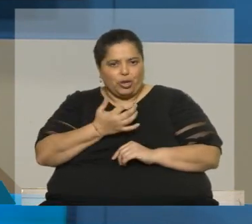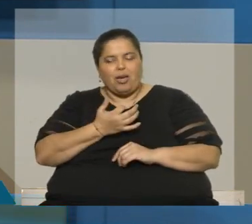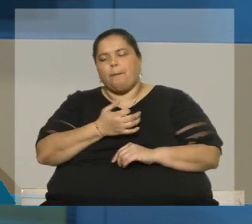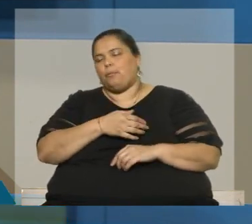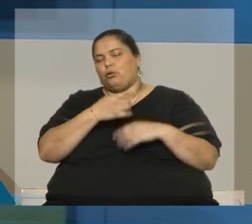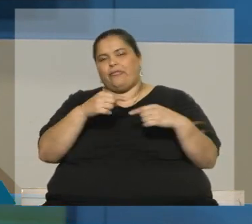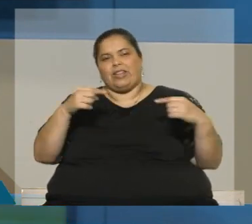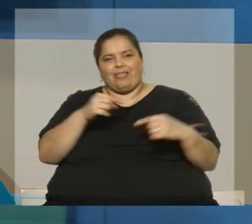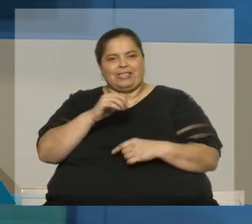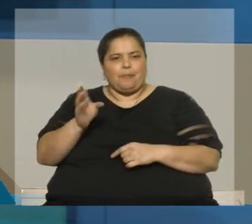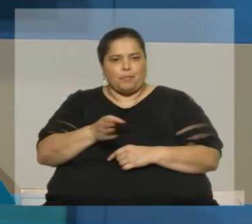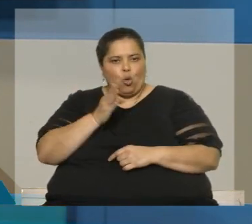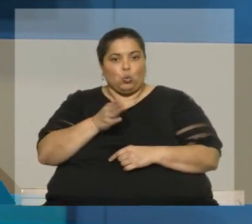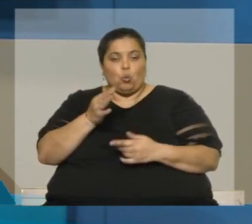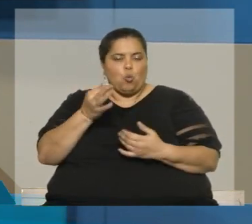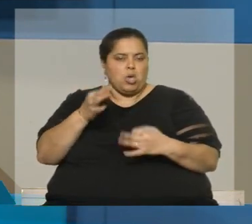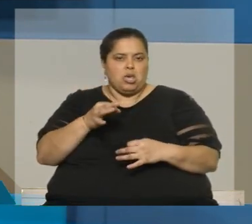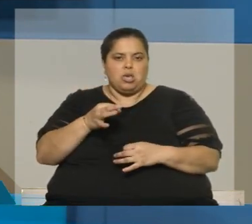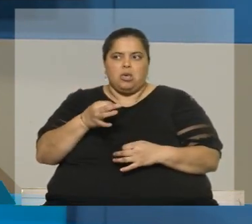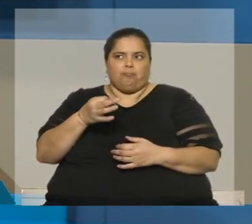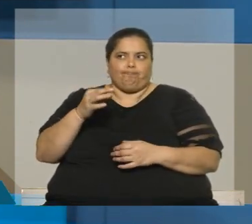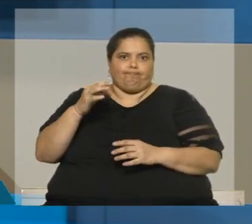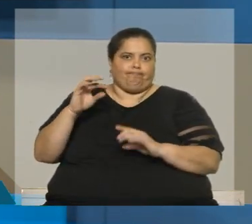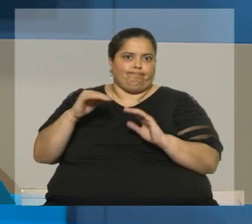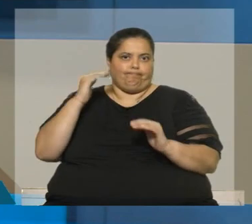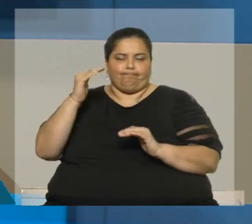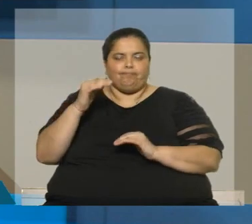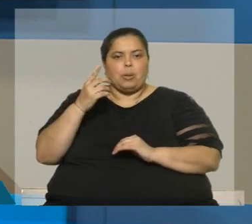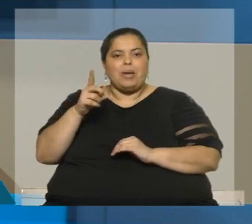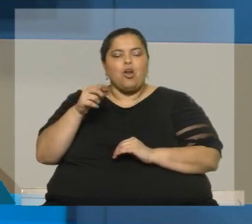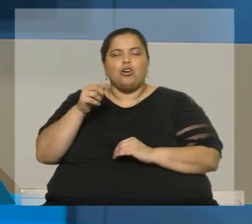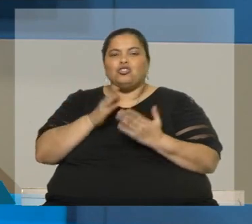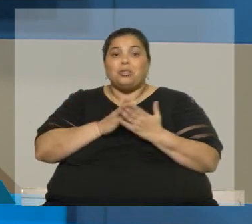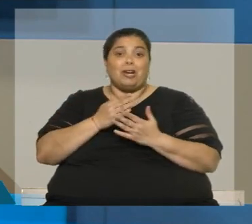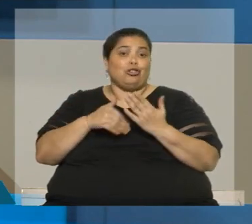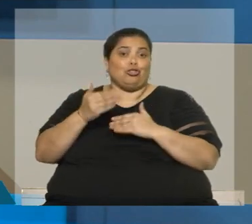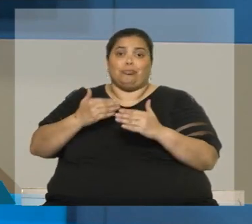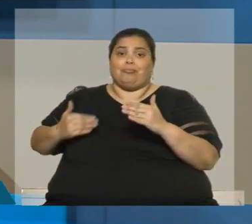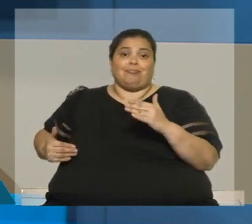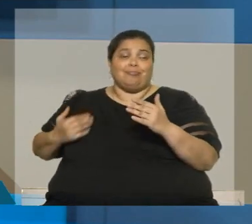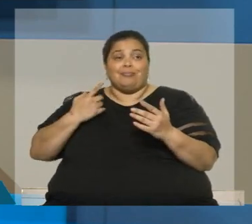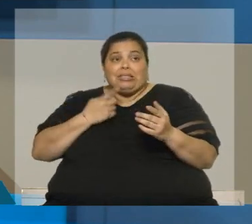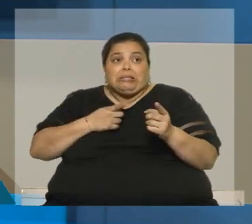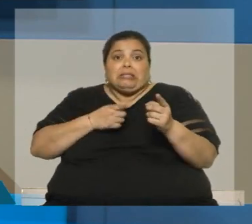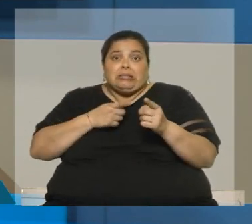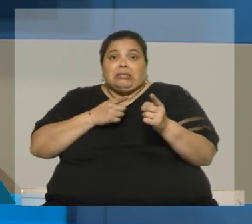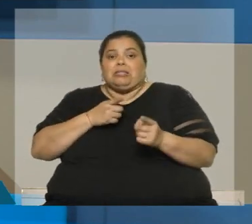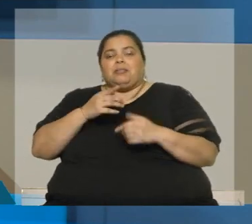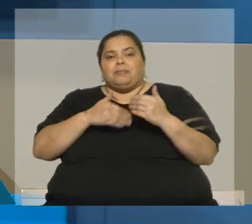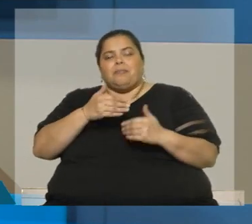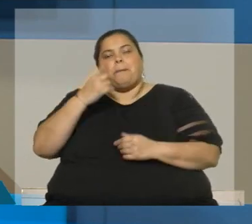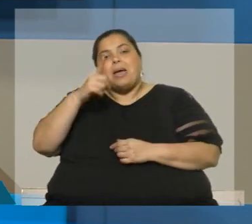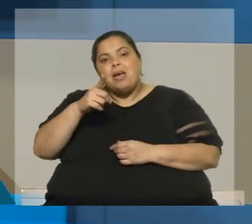productos muy sofisticados, vamos a ir siempre por detrás, pero lo que los ciudadanos no tienen que percibir